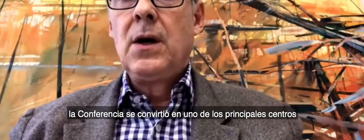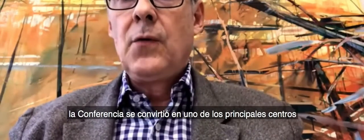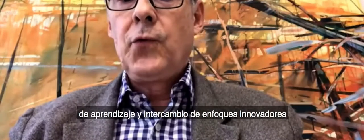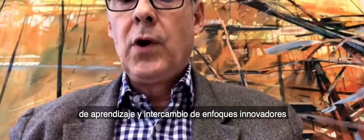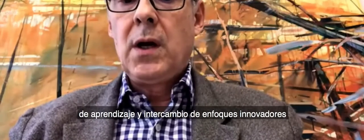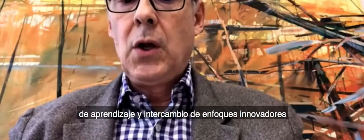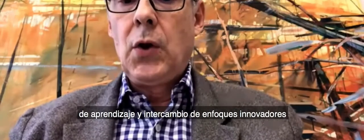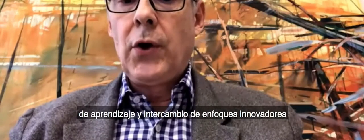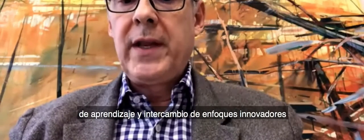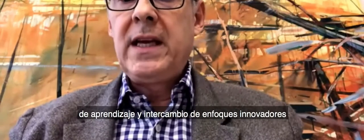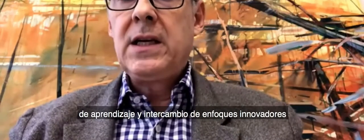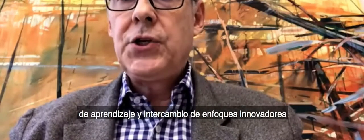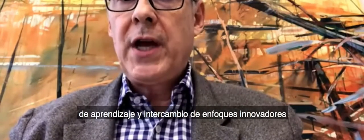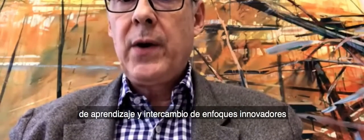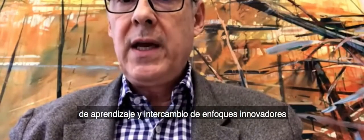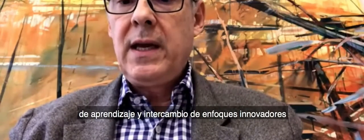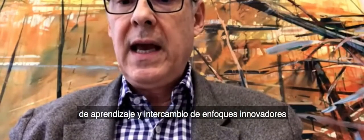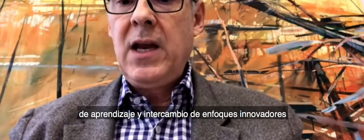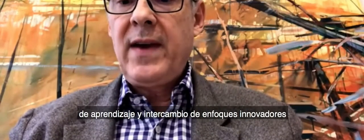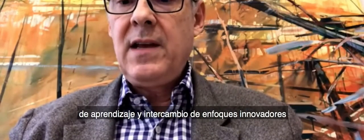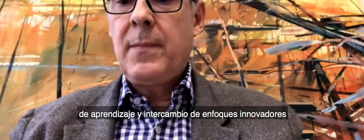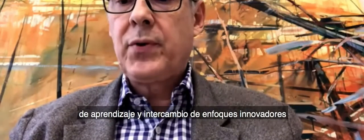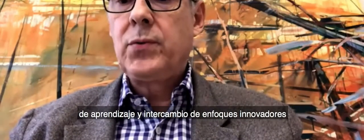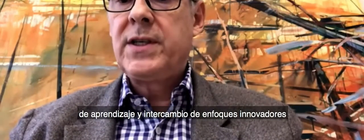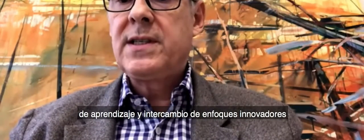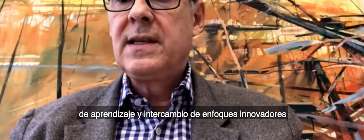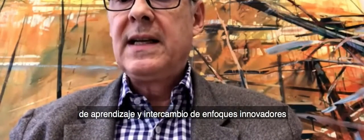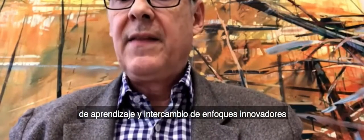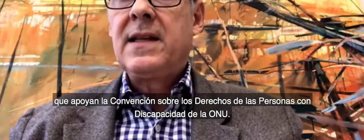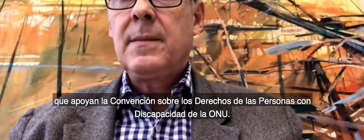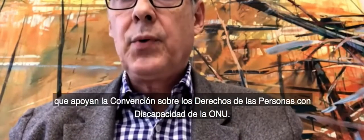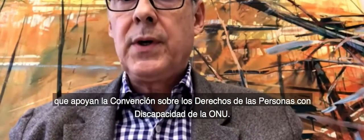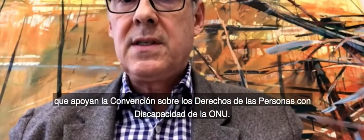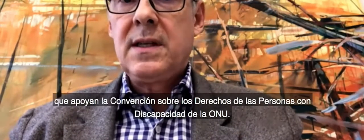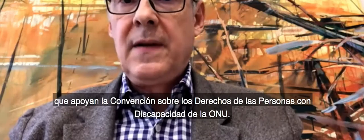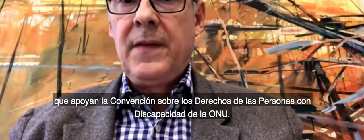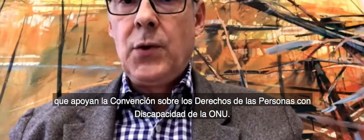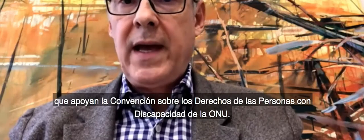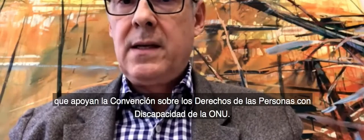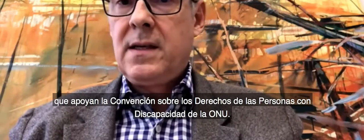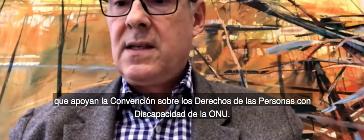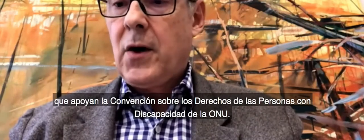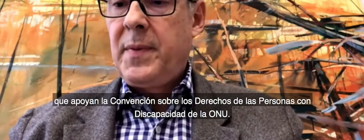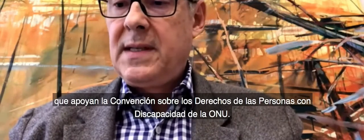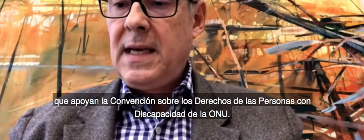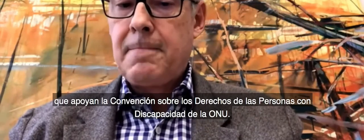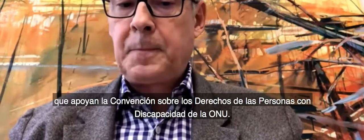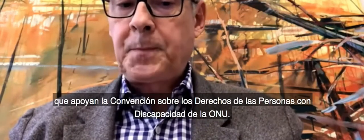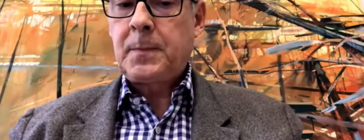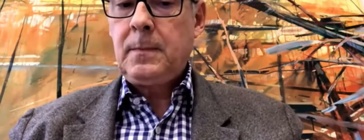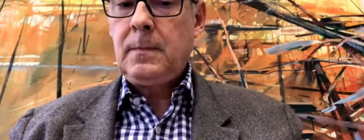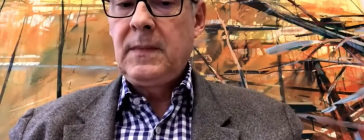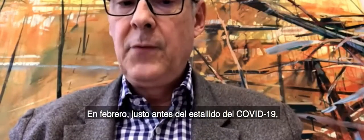for learning sharing innovative approaches that supports the UN CRPD